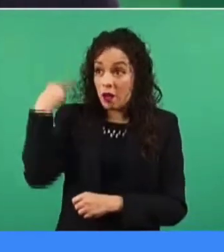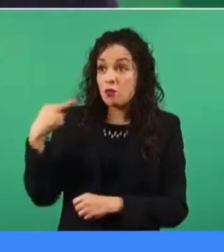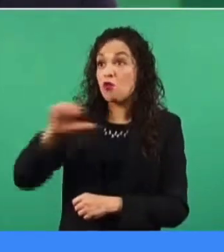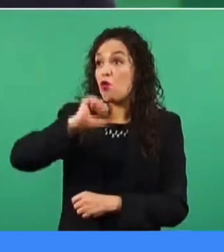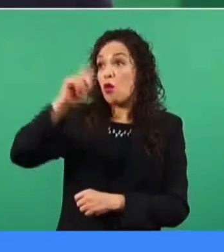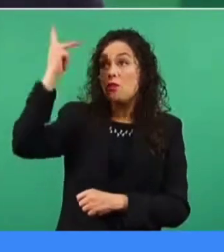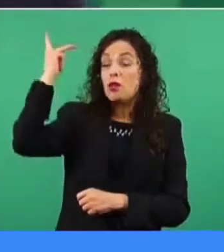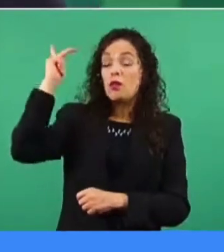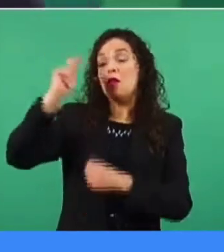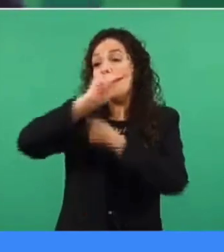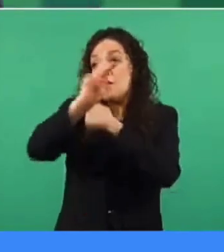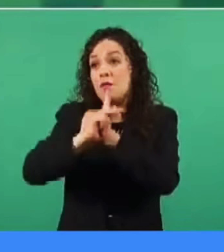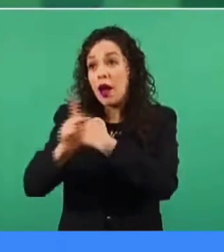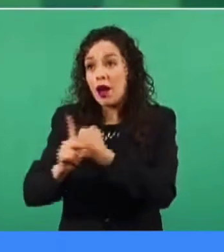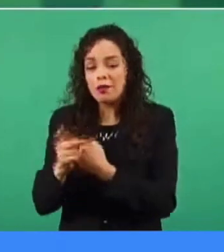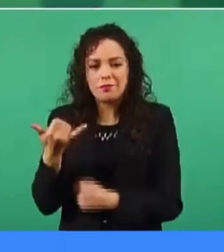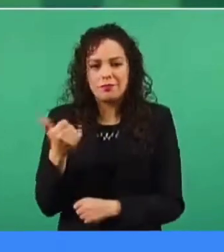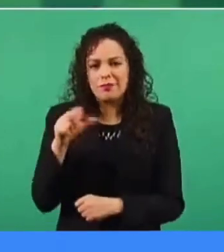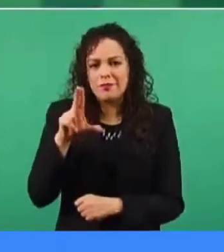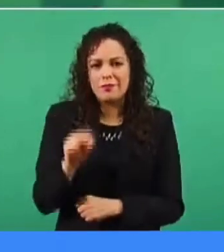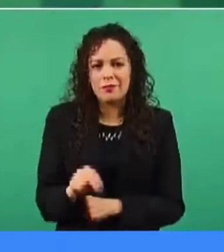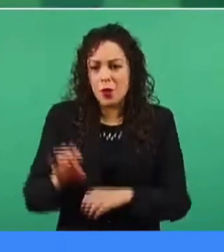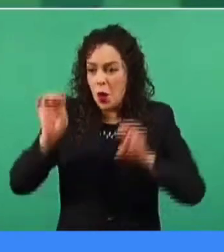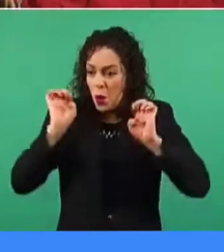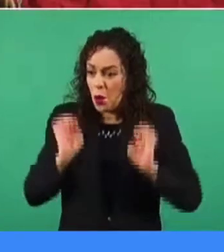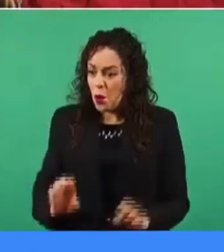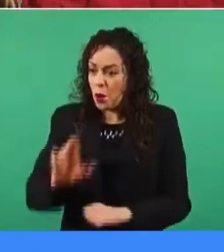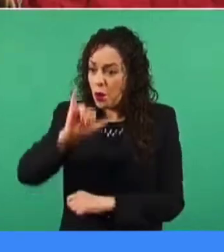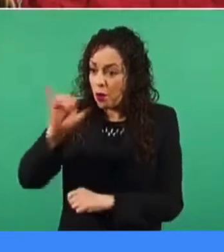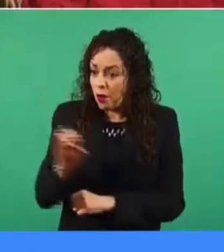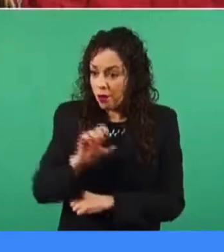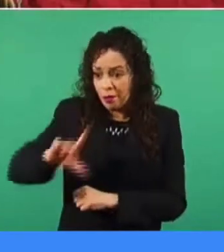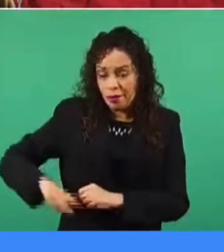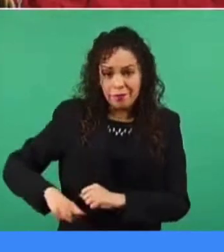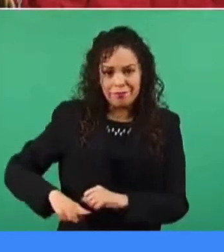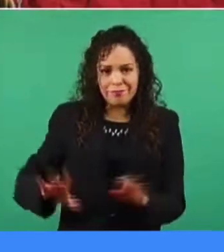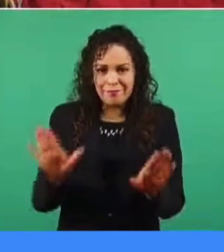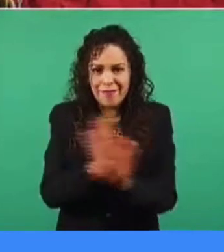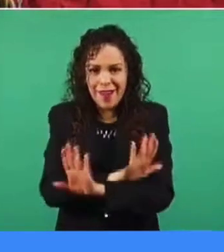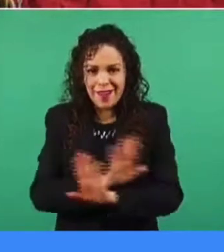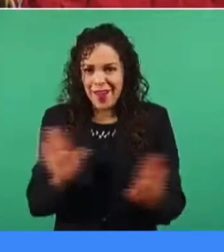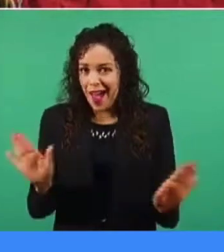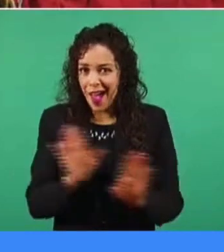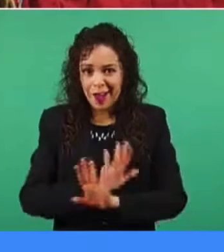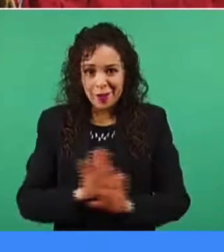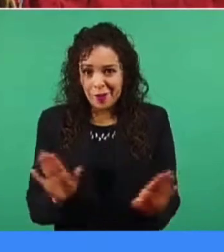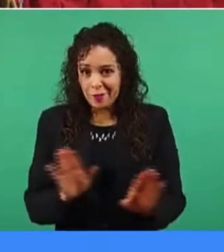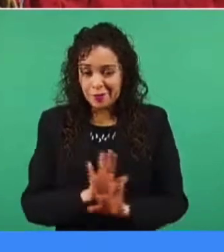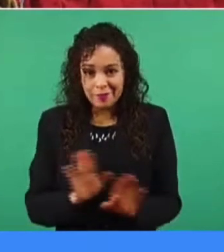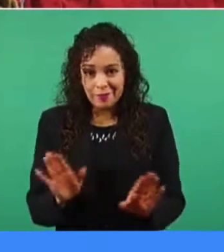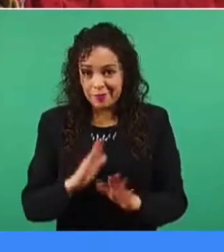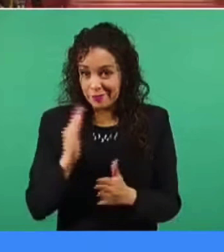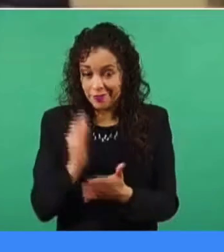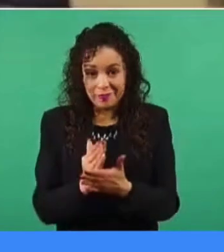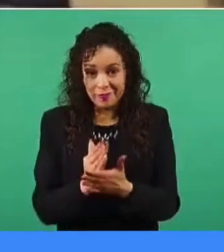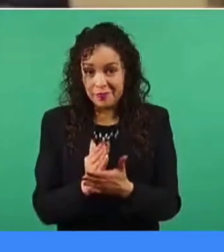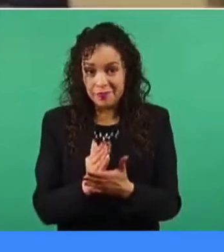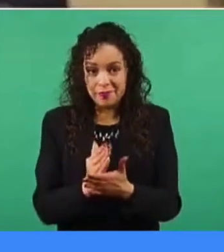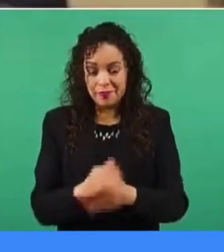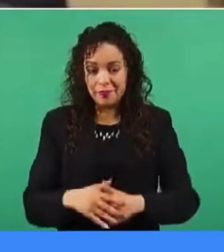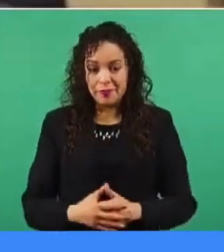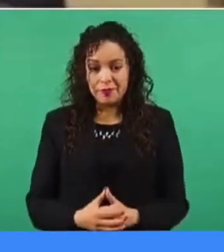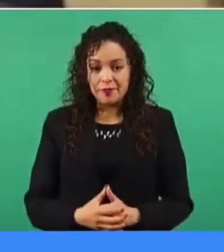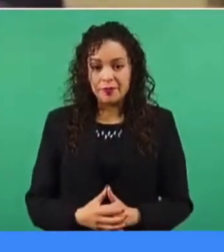ya no hay lujos en el gobierno. Y para